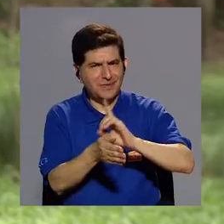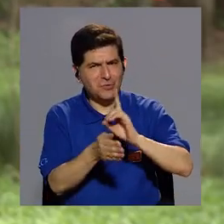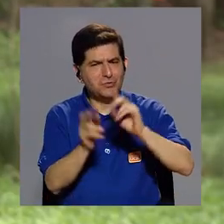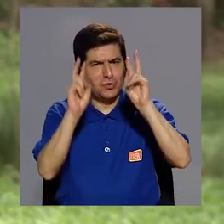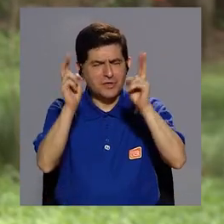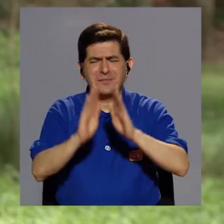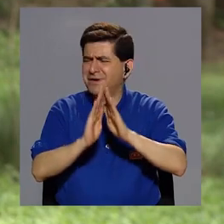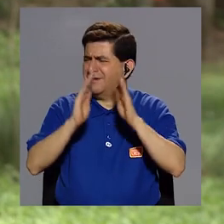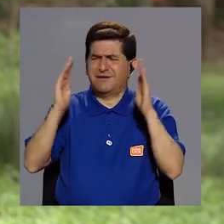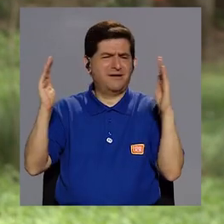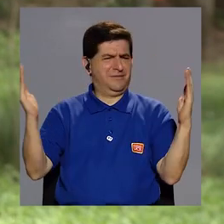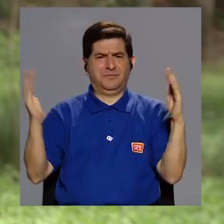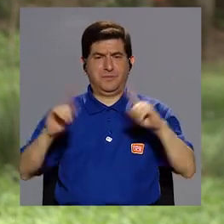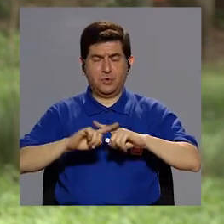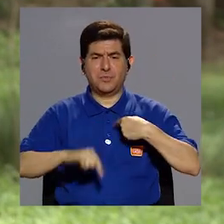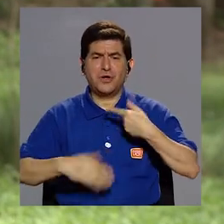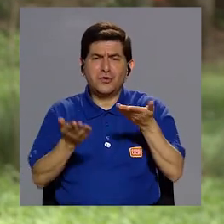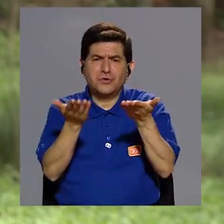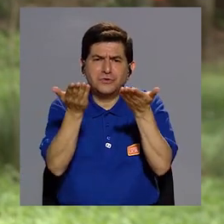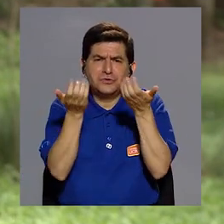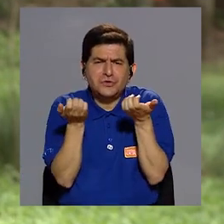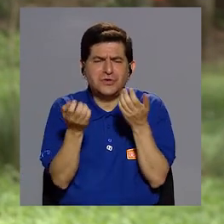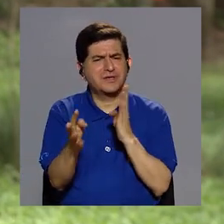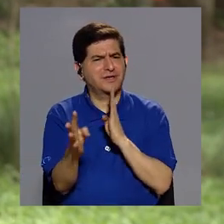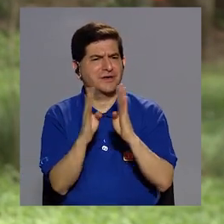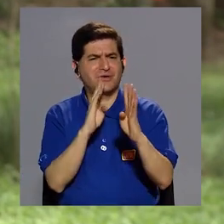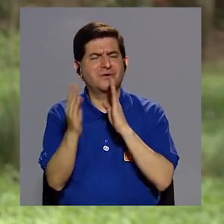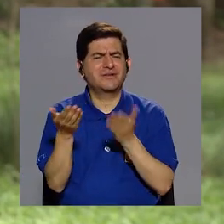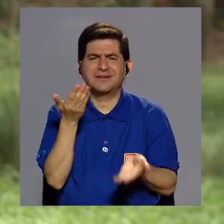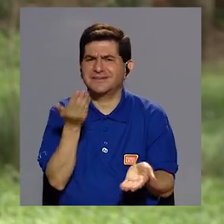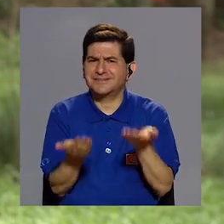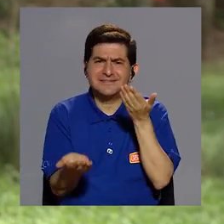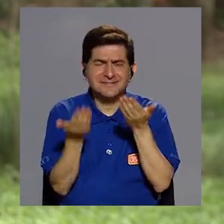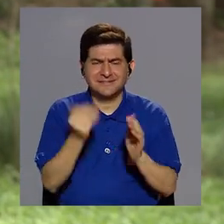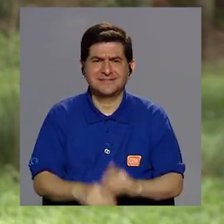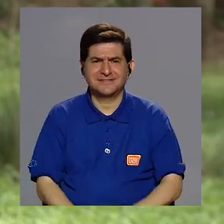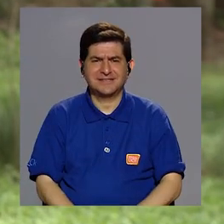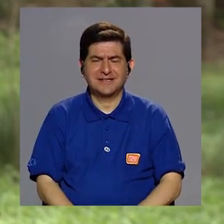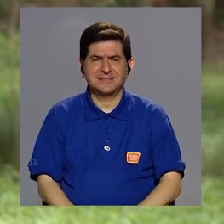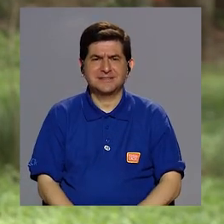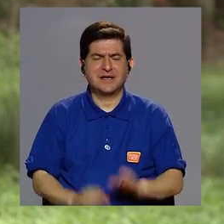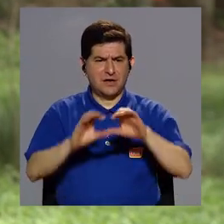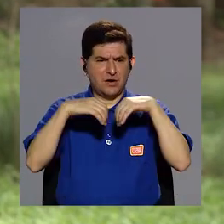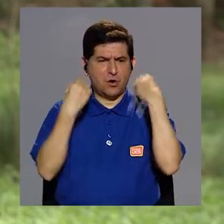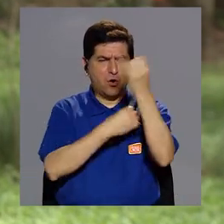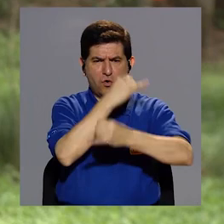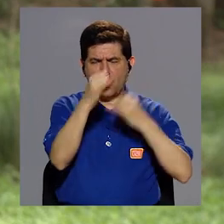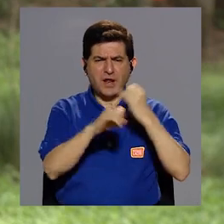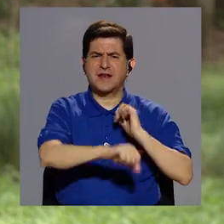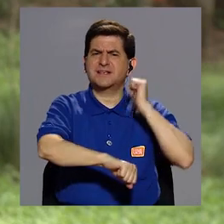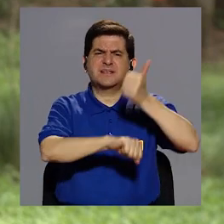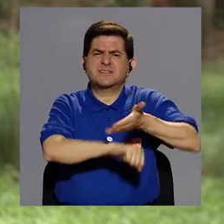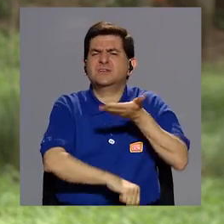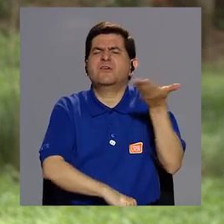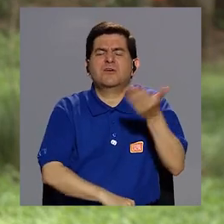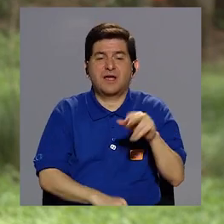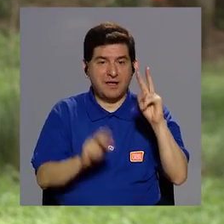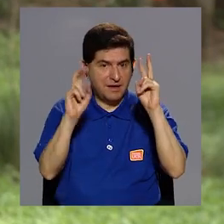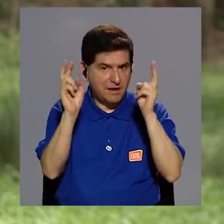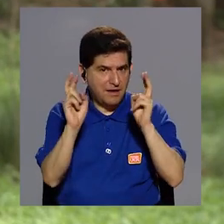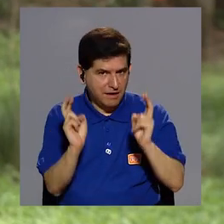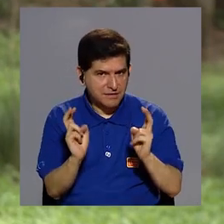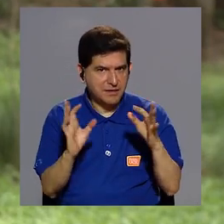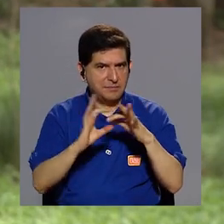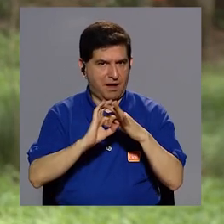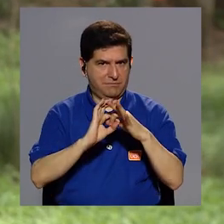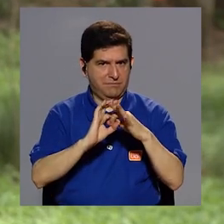bueno, es un tema muy amplio, pero yo quiero que conversemos acerca de lo que dictan los organismos internacionales, ¿verdad?, en este